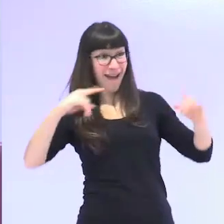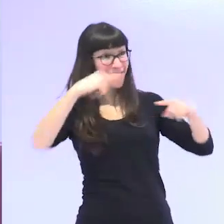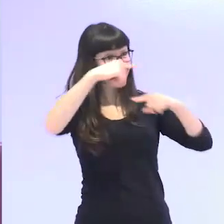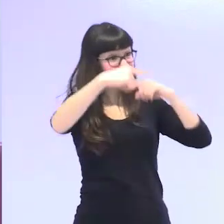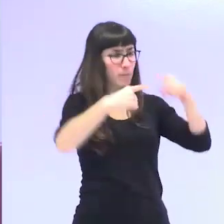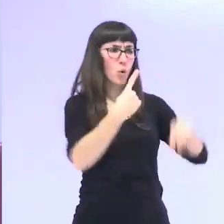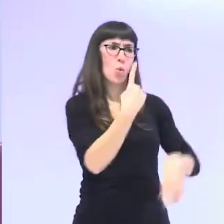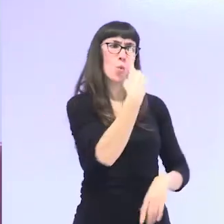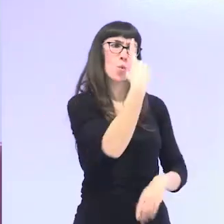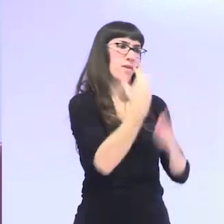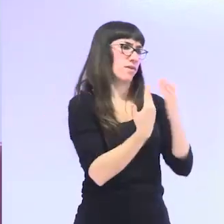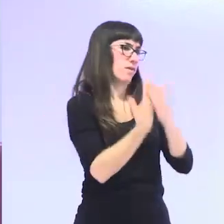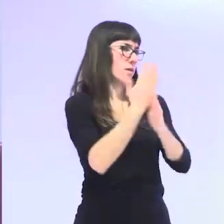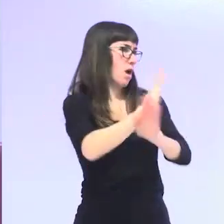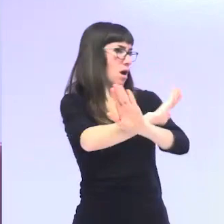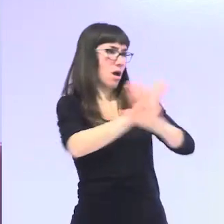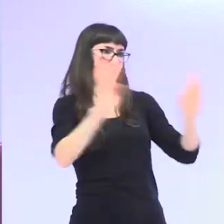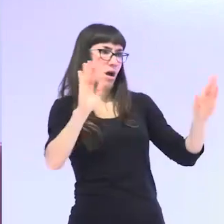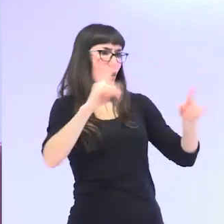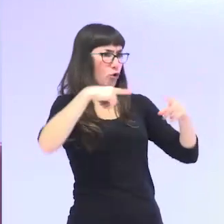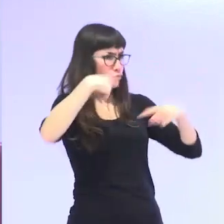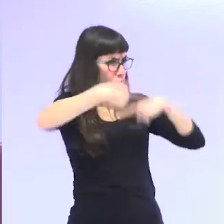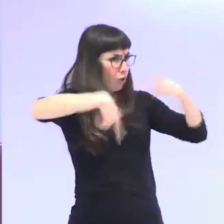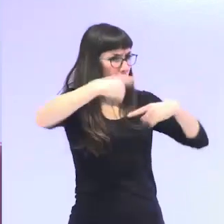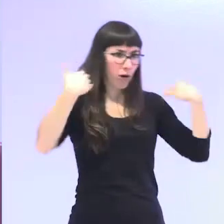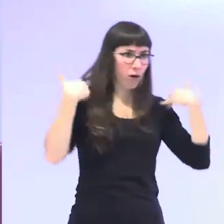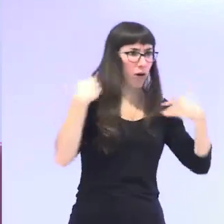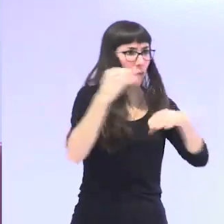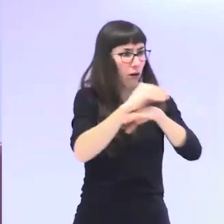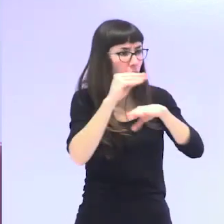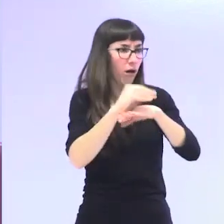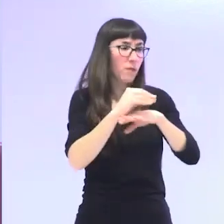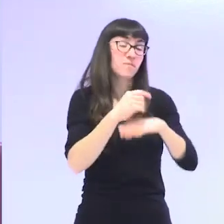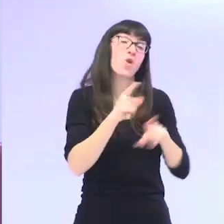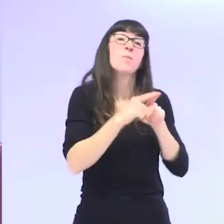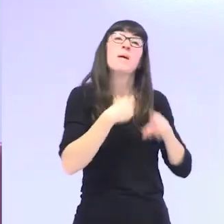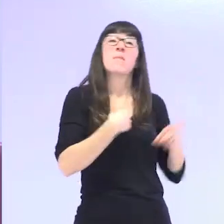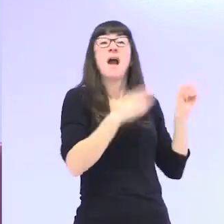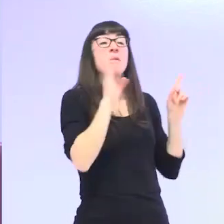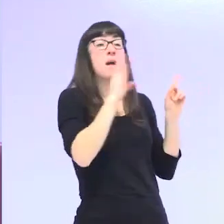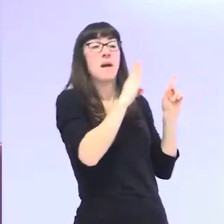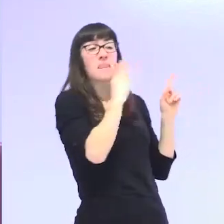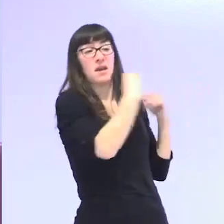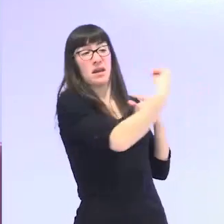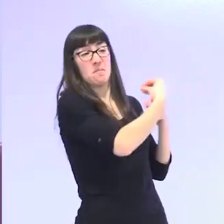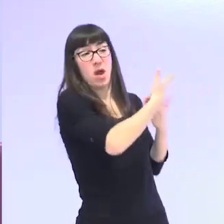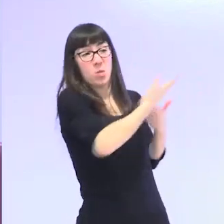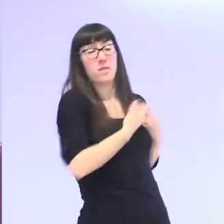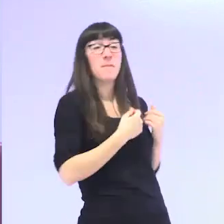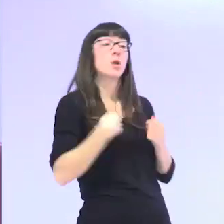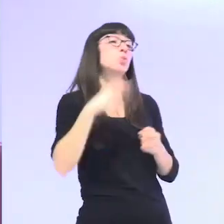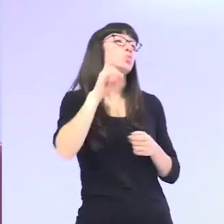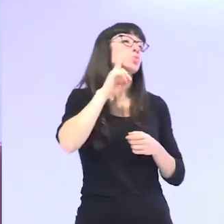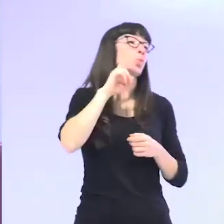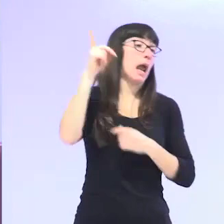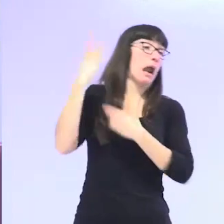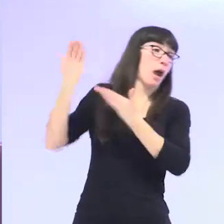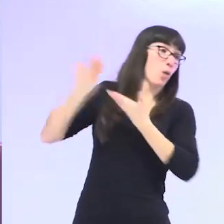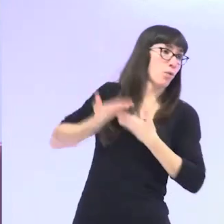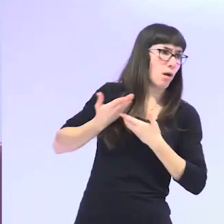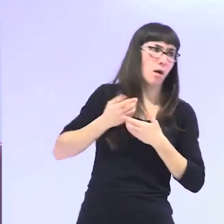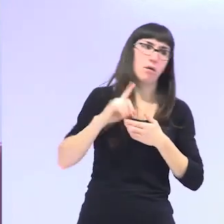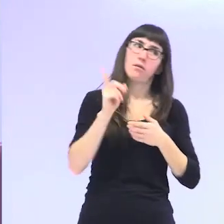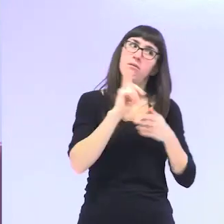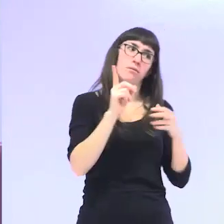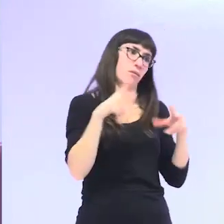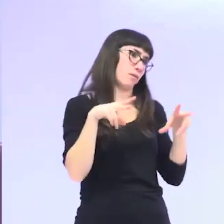responsabilidad constante y cotidiana es decir mi madre está disponible para mí mi suegra está disponible para mí esto se dice